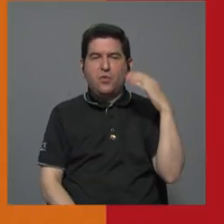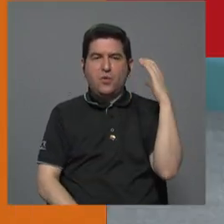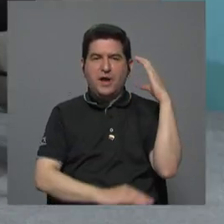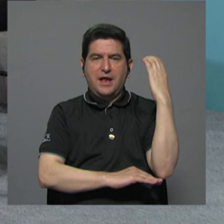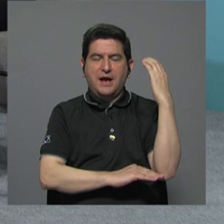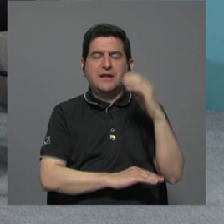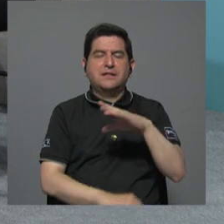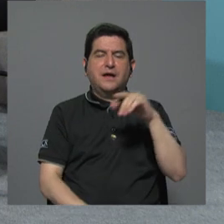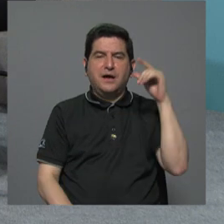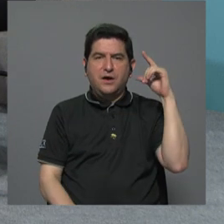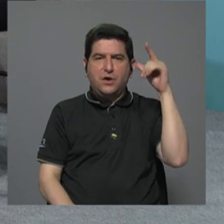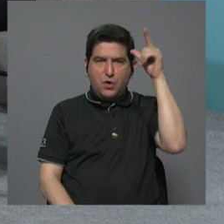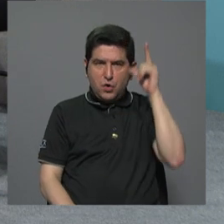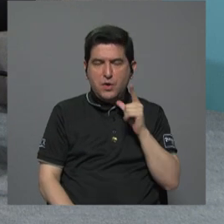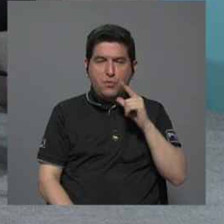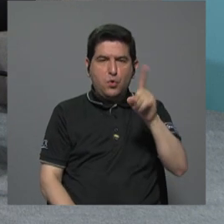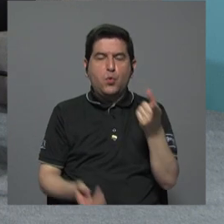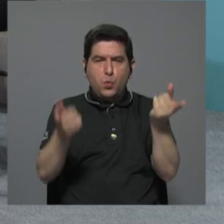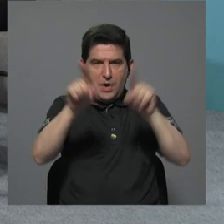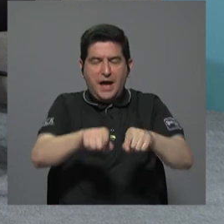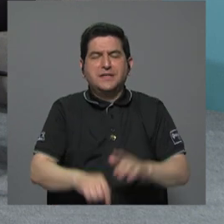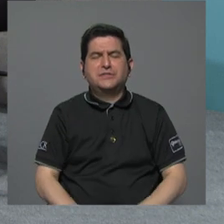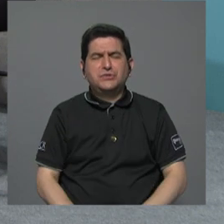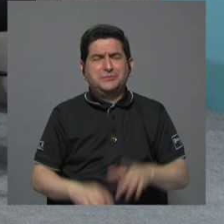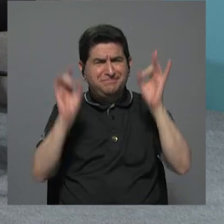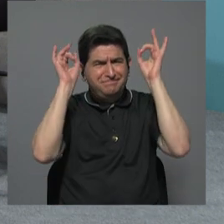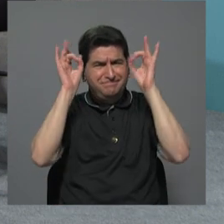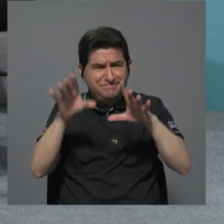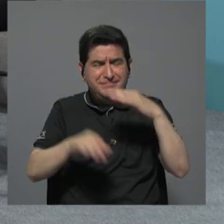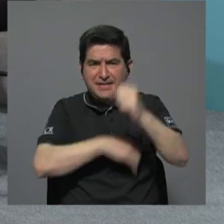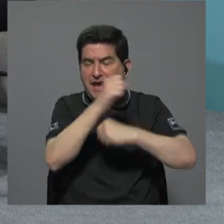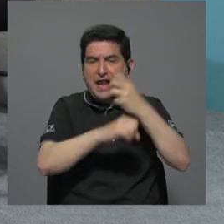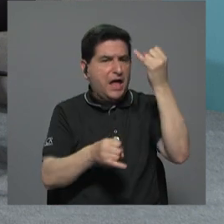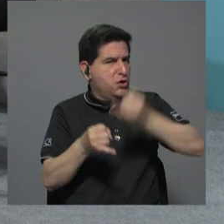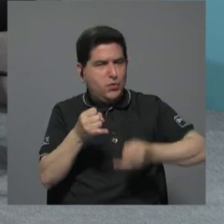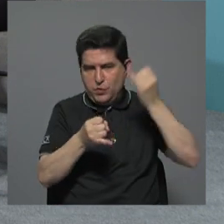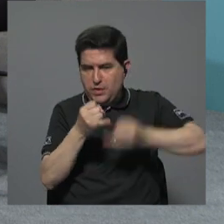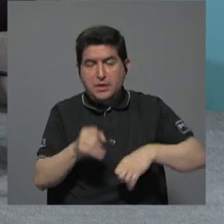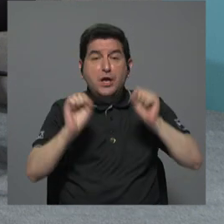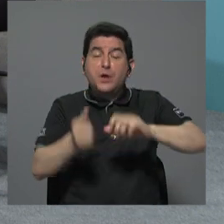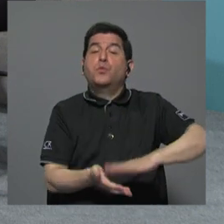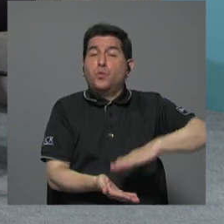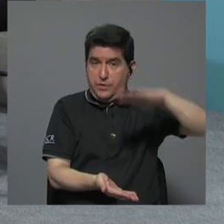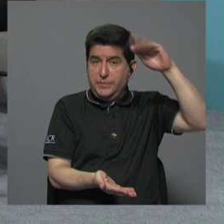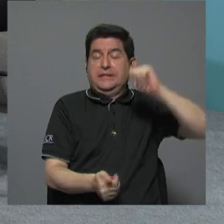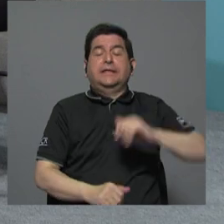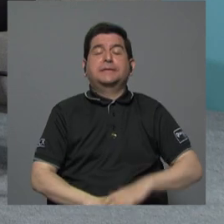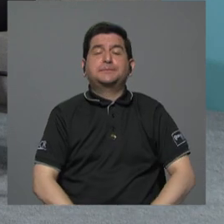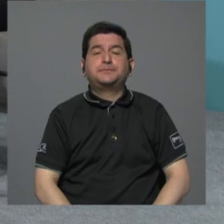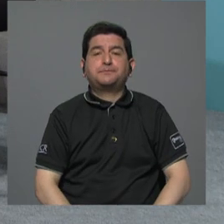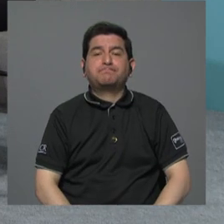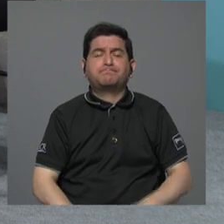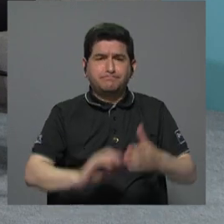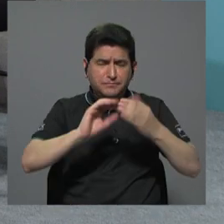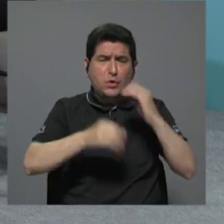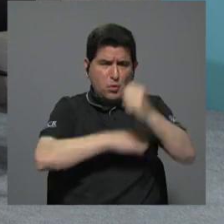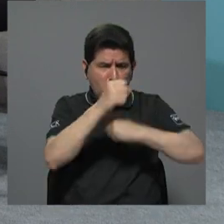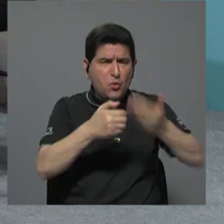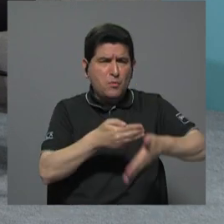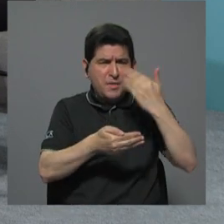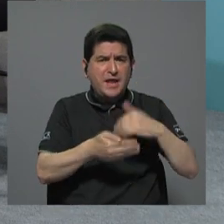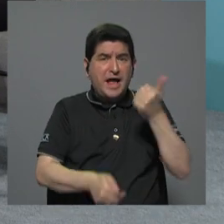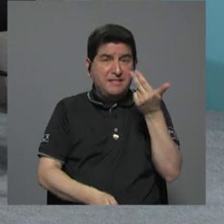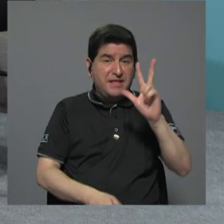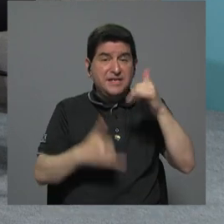cada una con un caso. Y realmente es muy lamentable porque el año no ha terminado y esto puede aumentar. Así es, la cifra del año pasado fueron